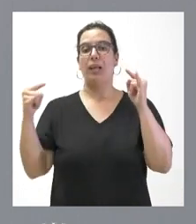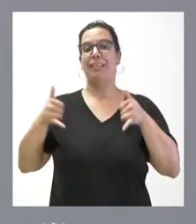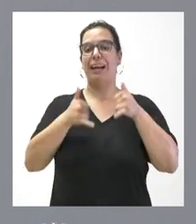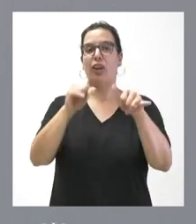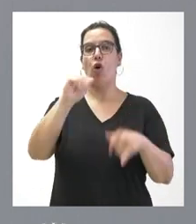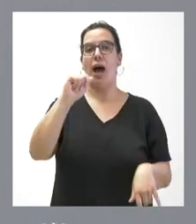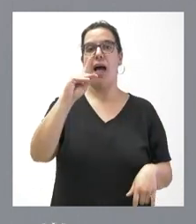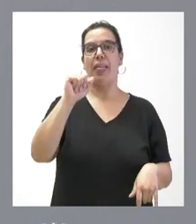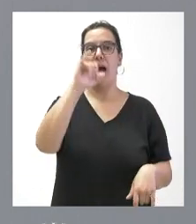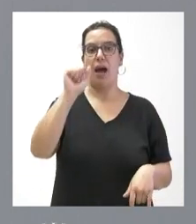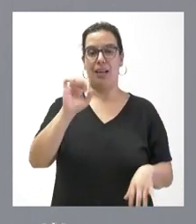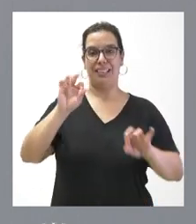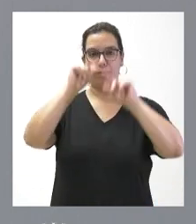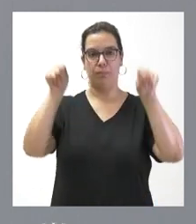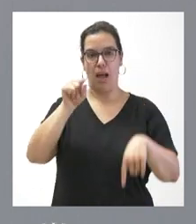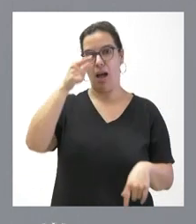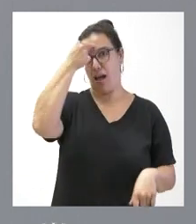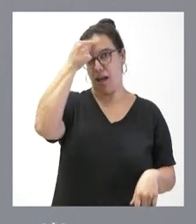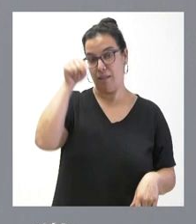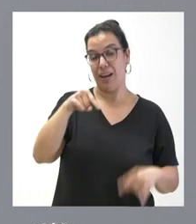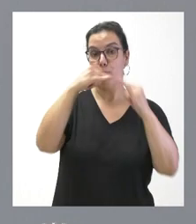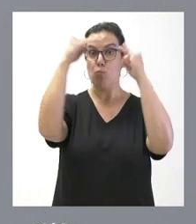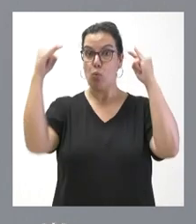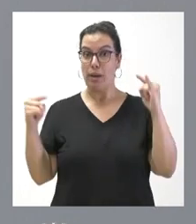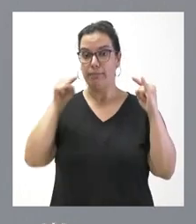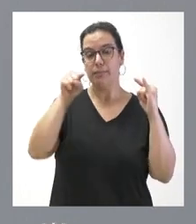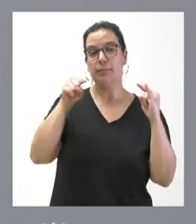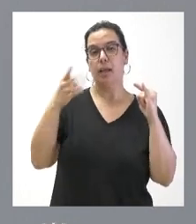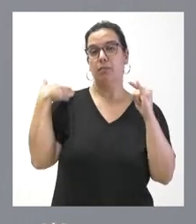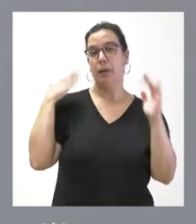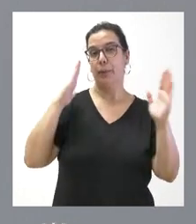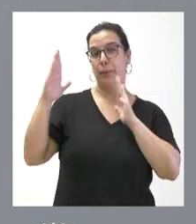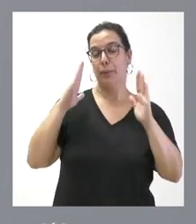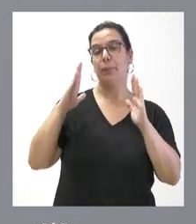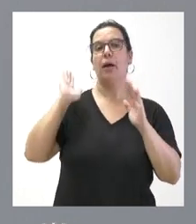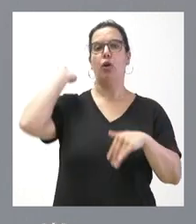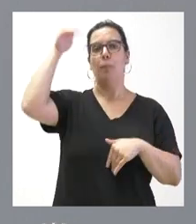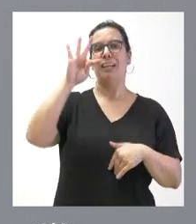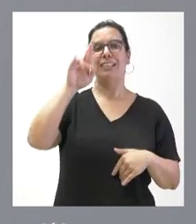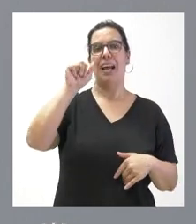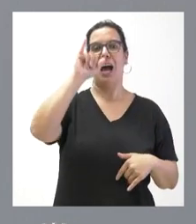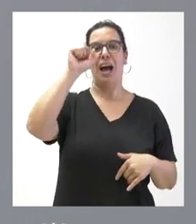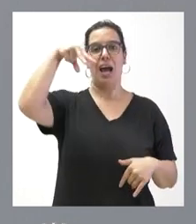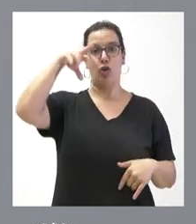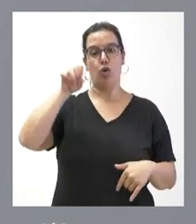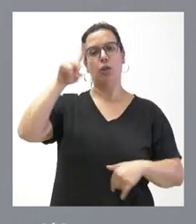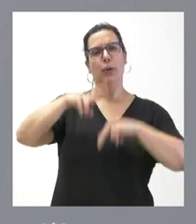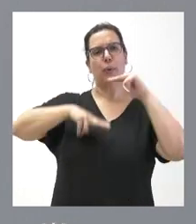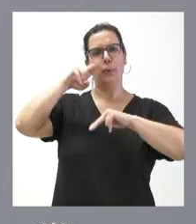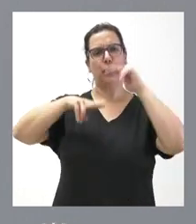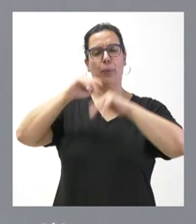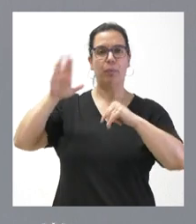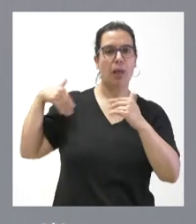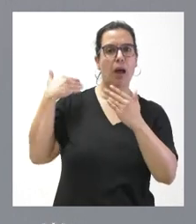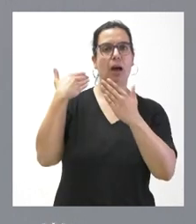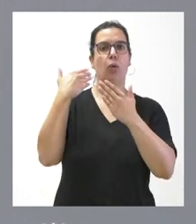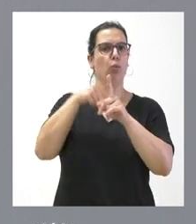en Ávila. Es un puente que se remonta a la época de Trajano y que mantuvo su uso hasta la construcción del